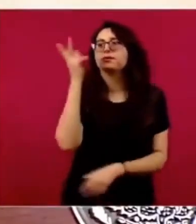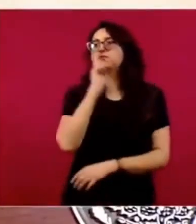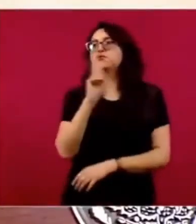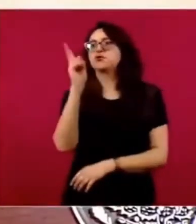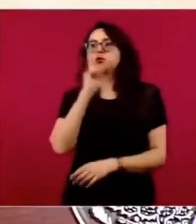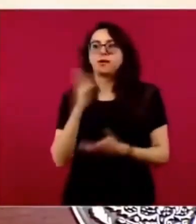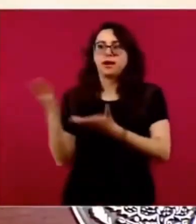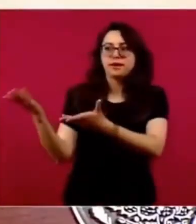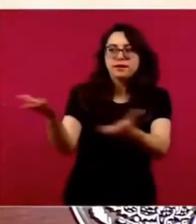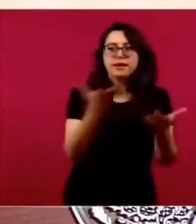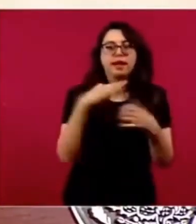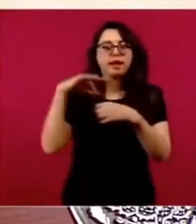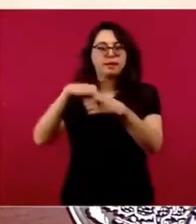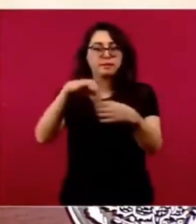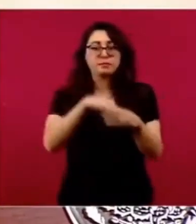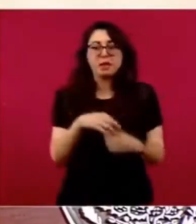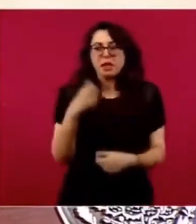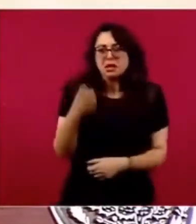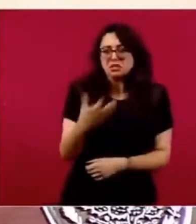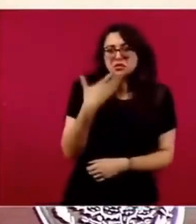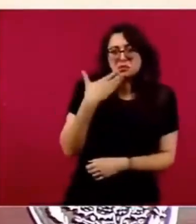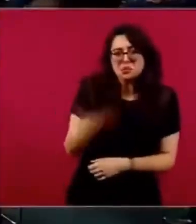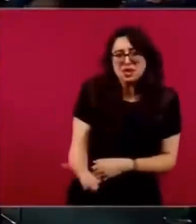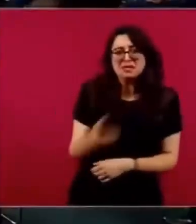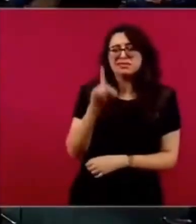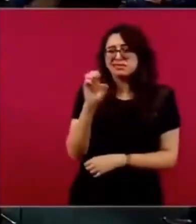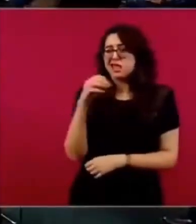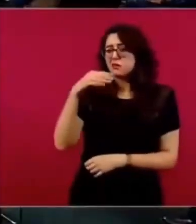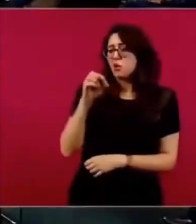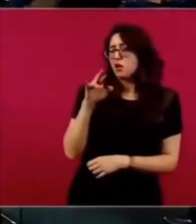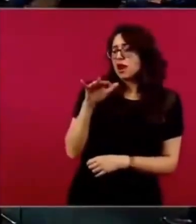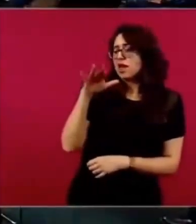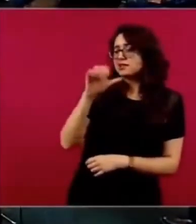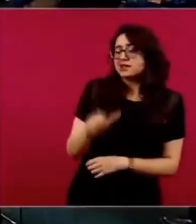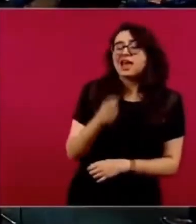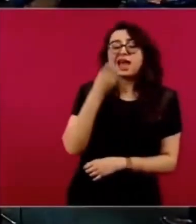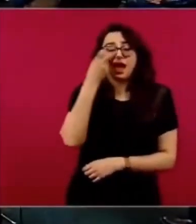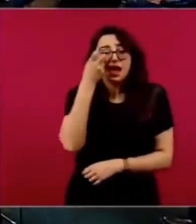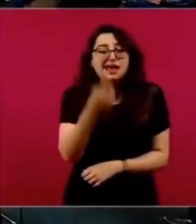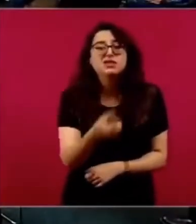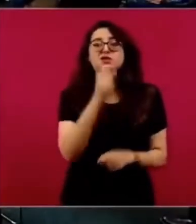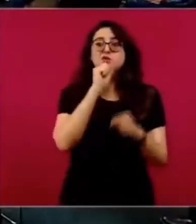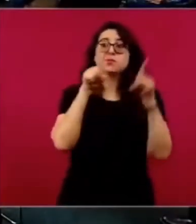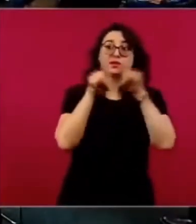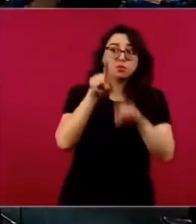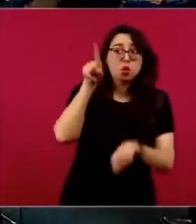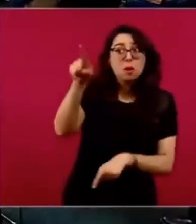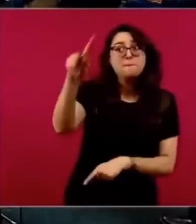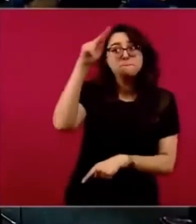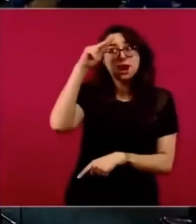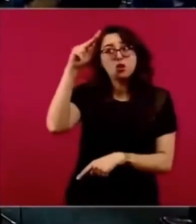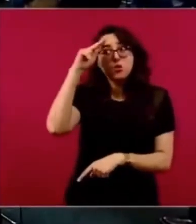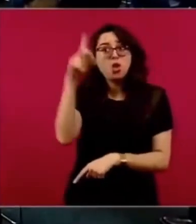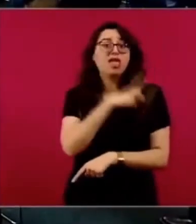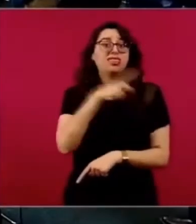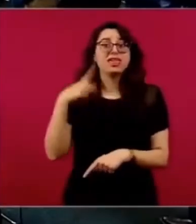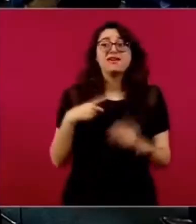Eso es lo que deberían de estar haciendo en el Perú, convocar a elecciones.